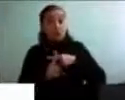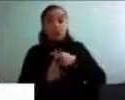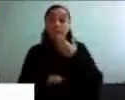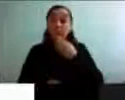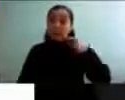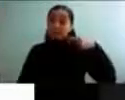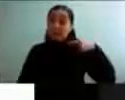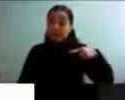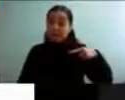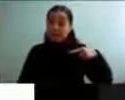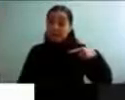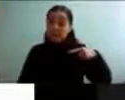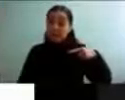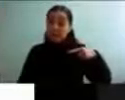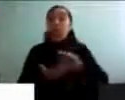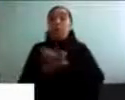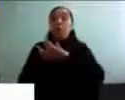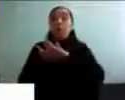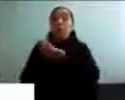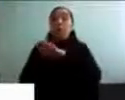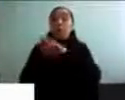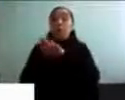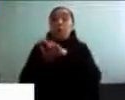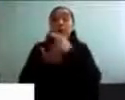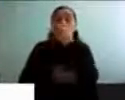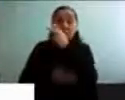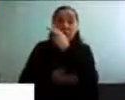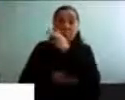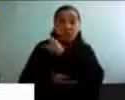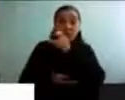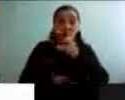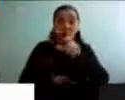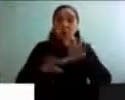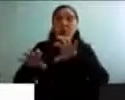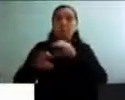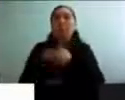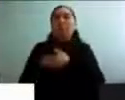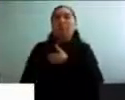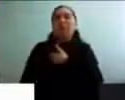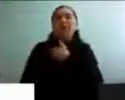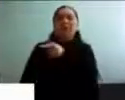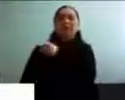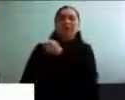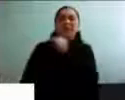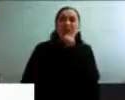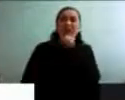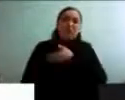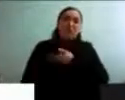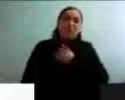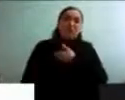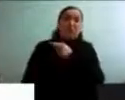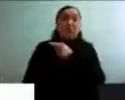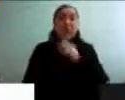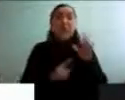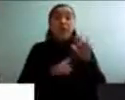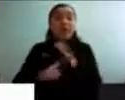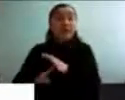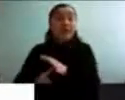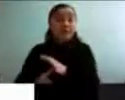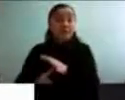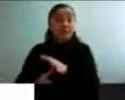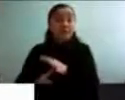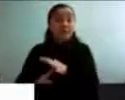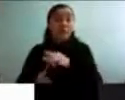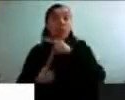Por ejemplo, ver a las personas mayores como objetos de caridad sería una discriminación positiva, pero